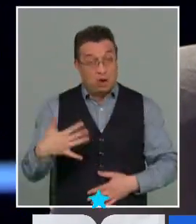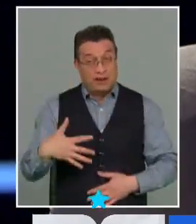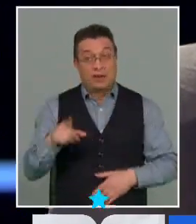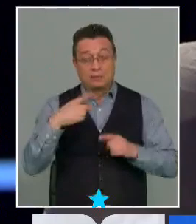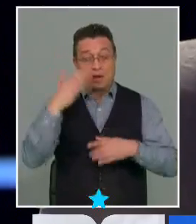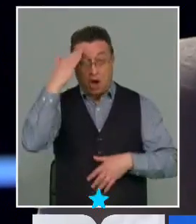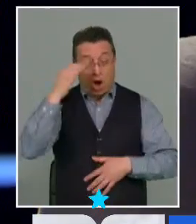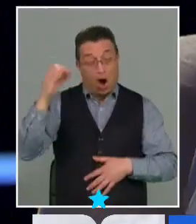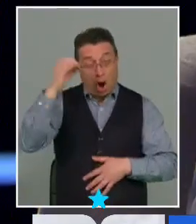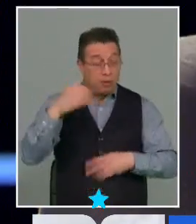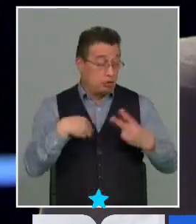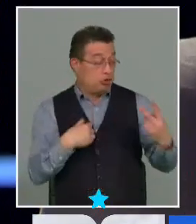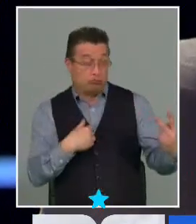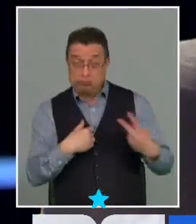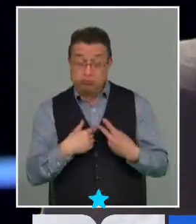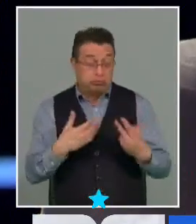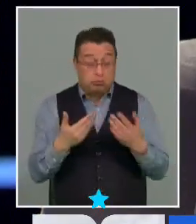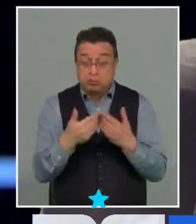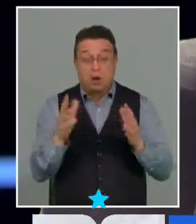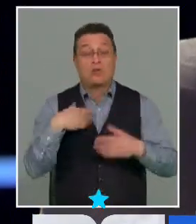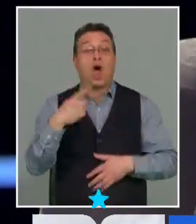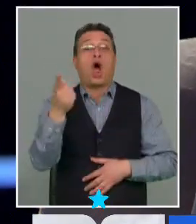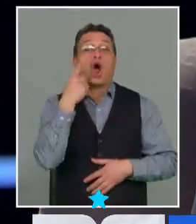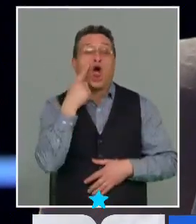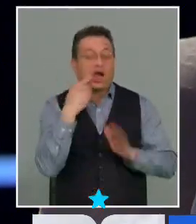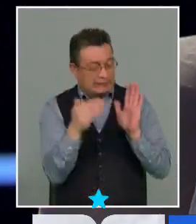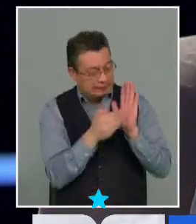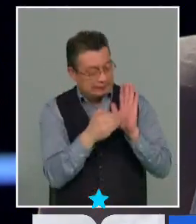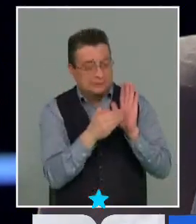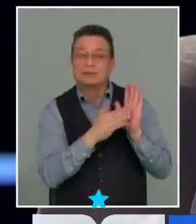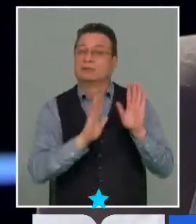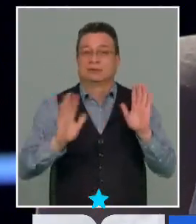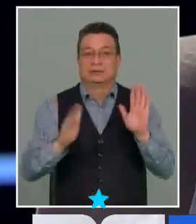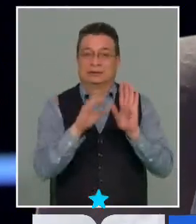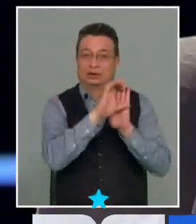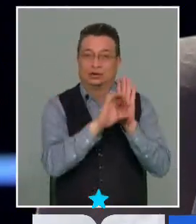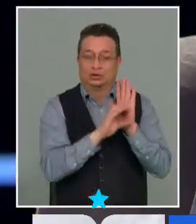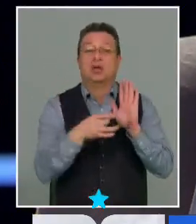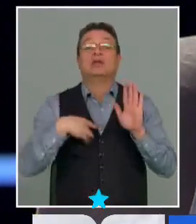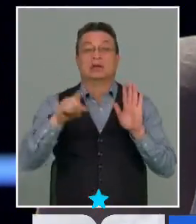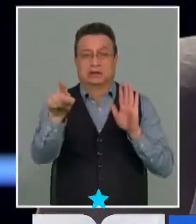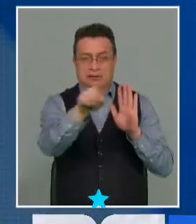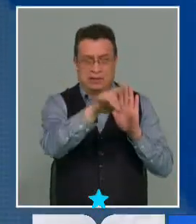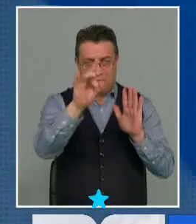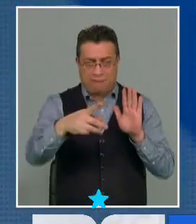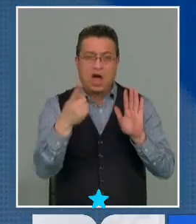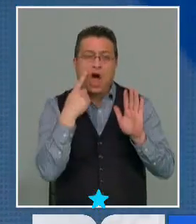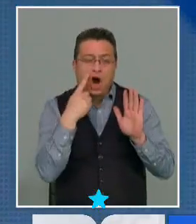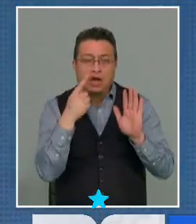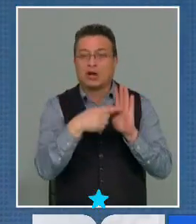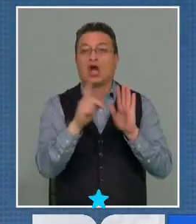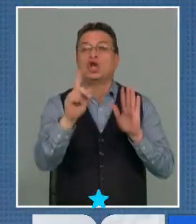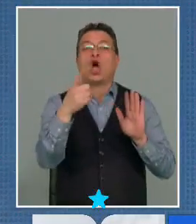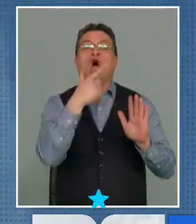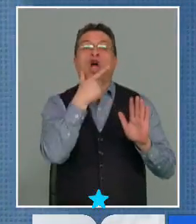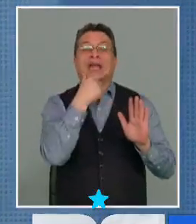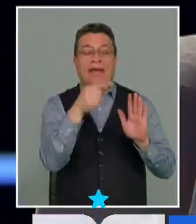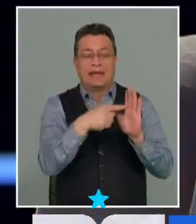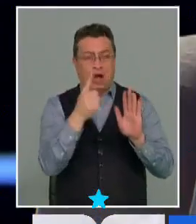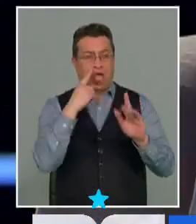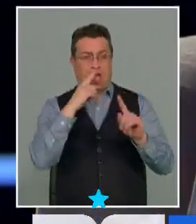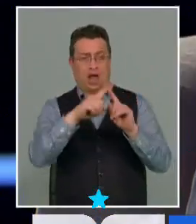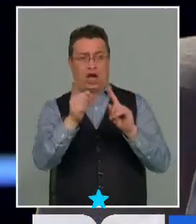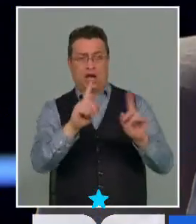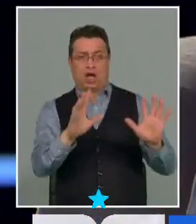allá de la opinión que podamos tener en este programa, es conocer el texto. Porque Chile tiene que conocer el texto porque nadie quiere a alguien que no conoce